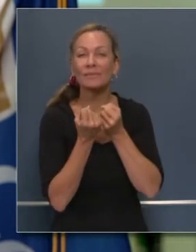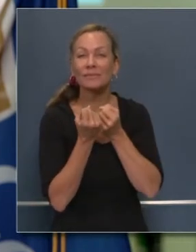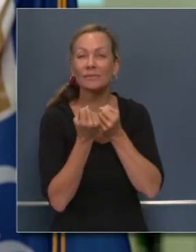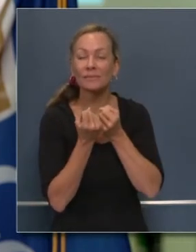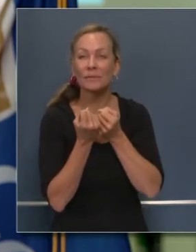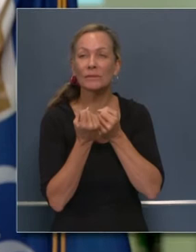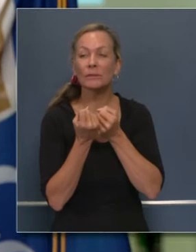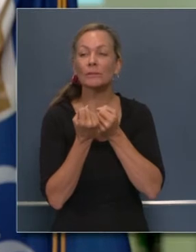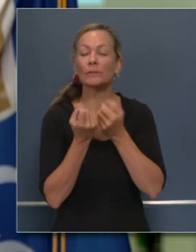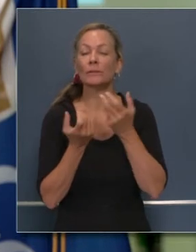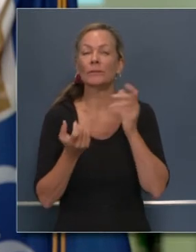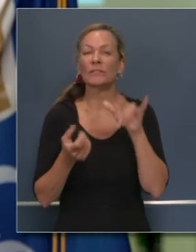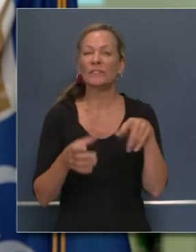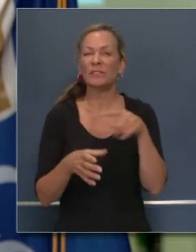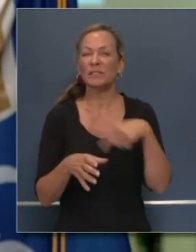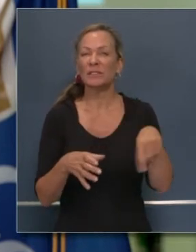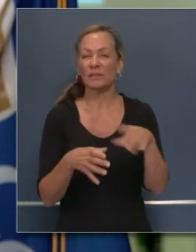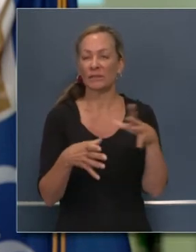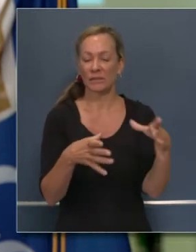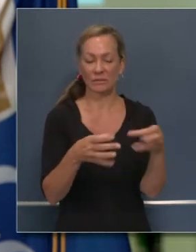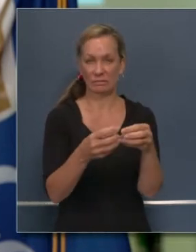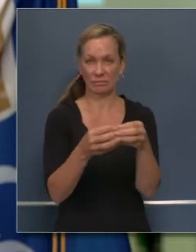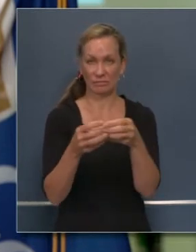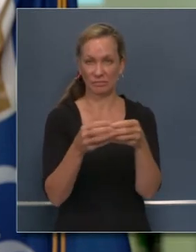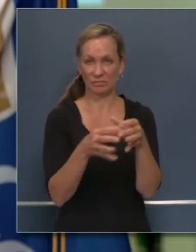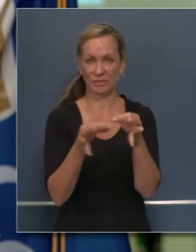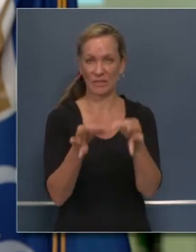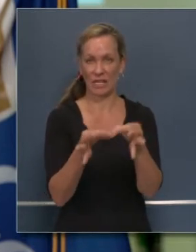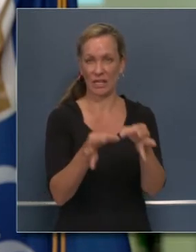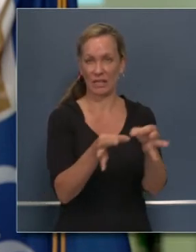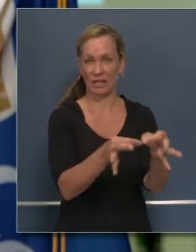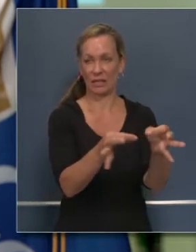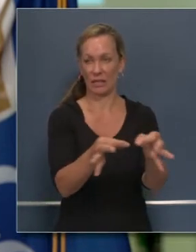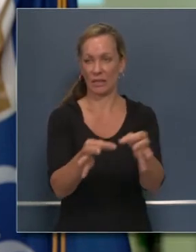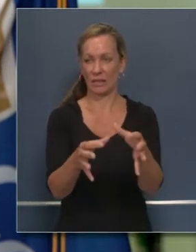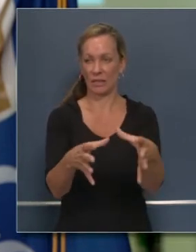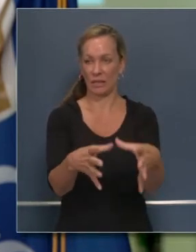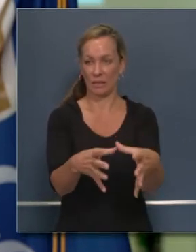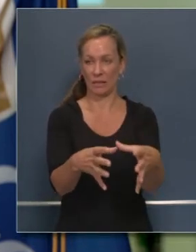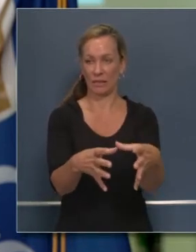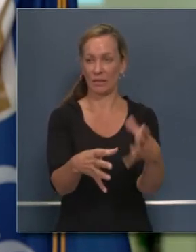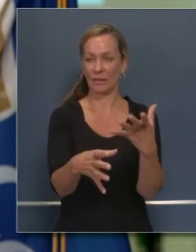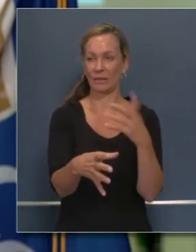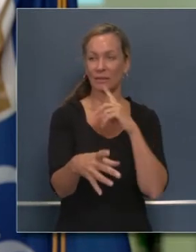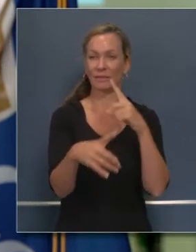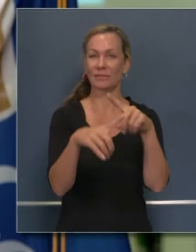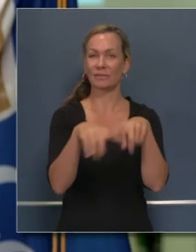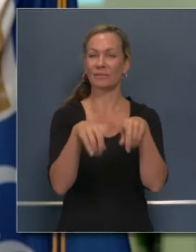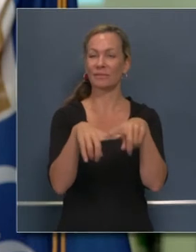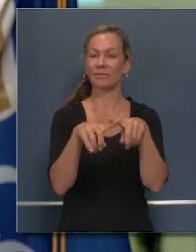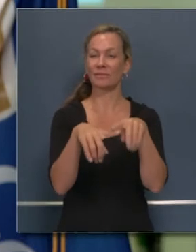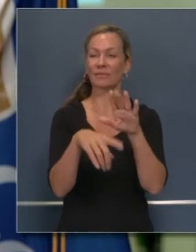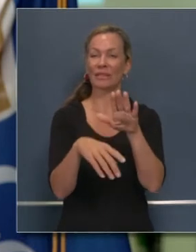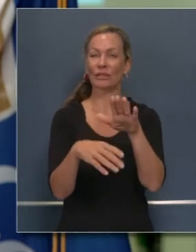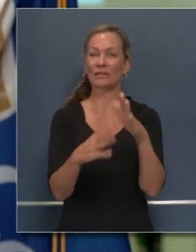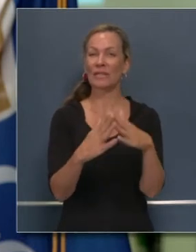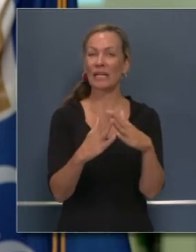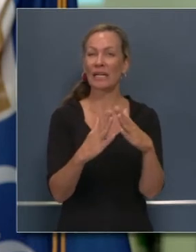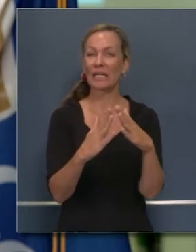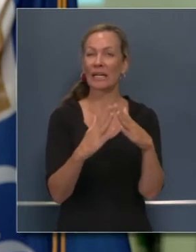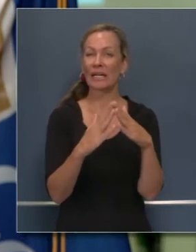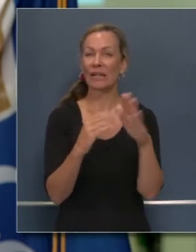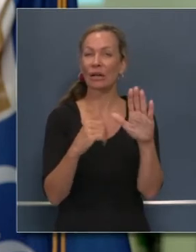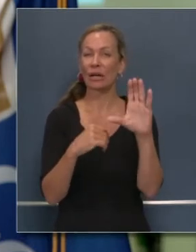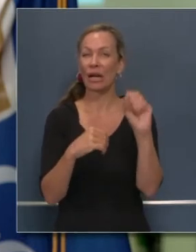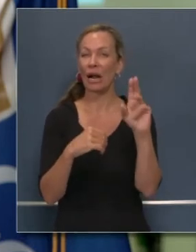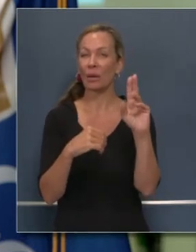constituyentes, determinaremos en base a las condiciones locales qué es lo que ellos creen que es lo